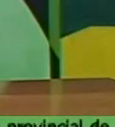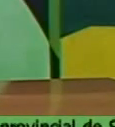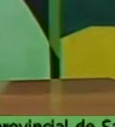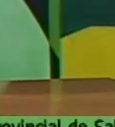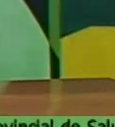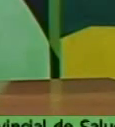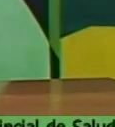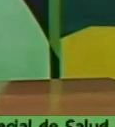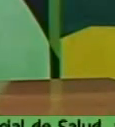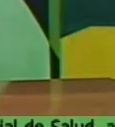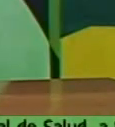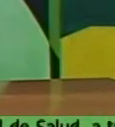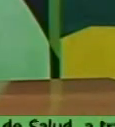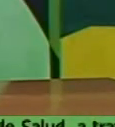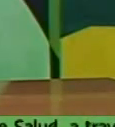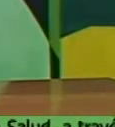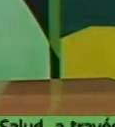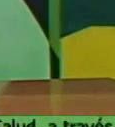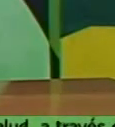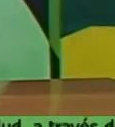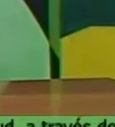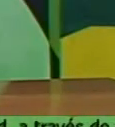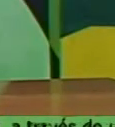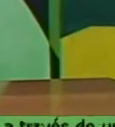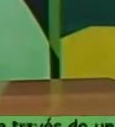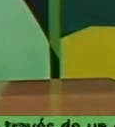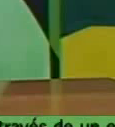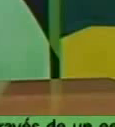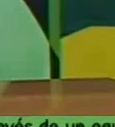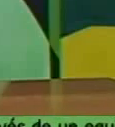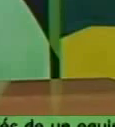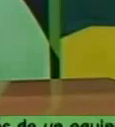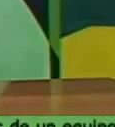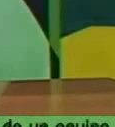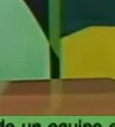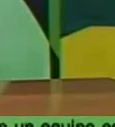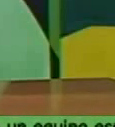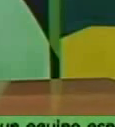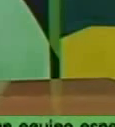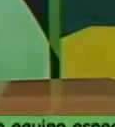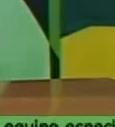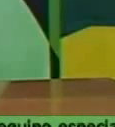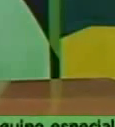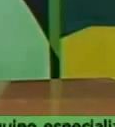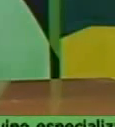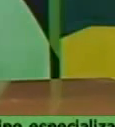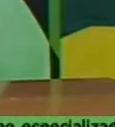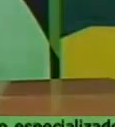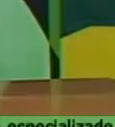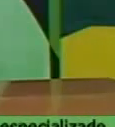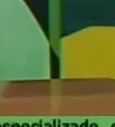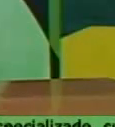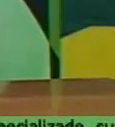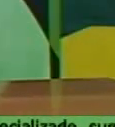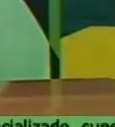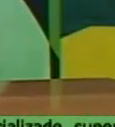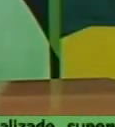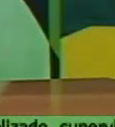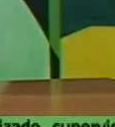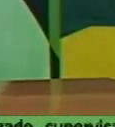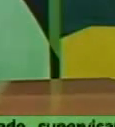nos habla sobre el tema buenos días Julio y bueno saludos para usted lo que nos acompaña y a todo el pueblo en general